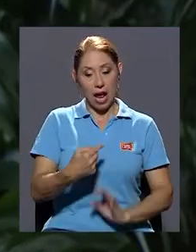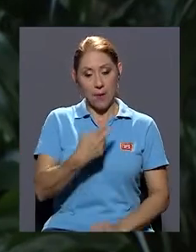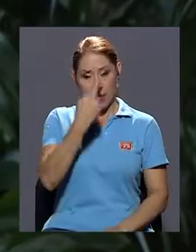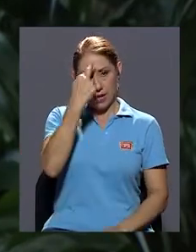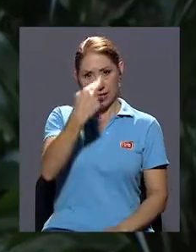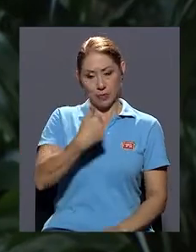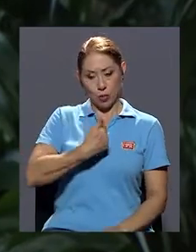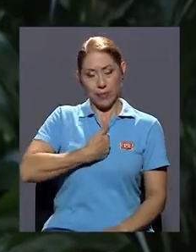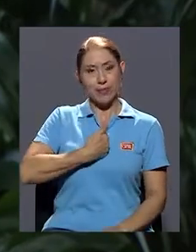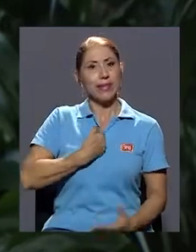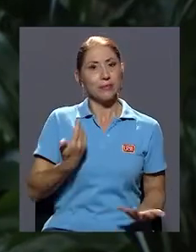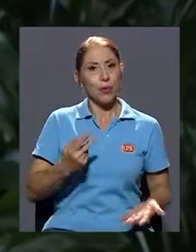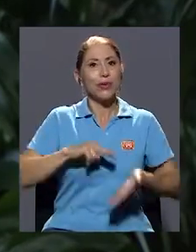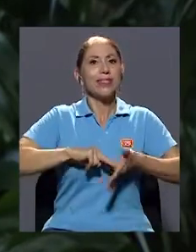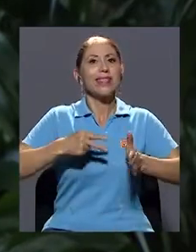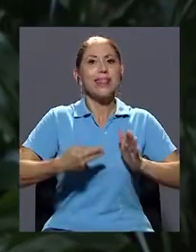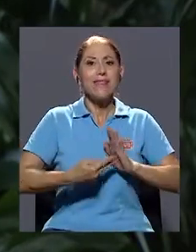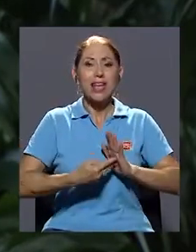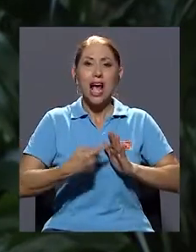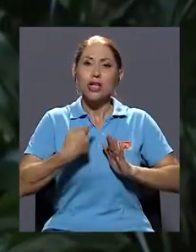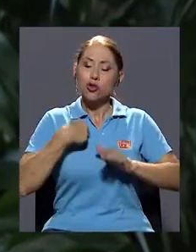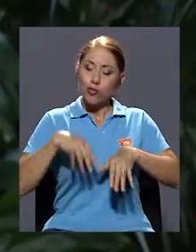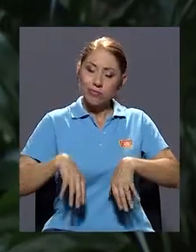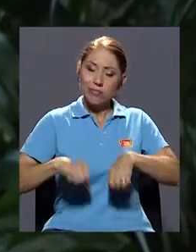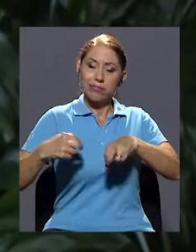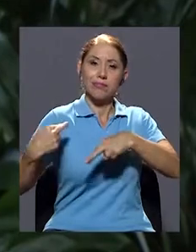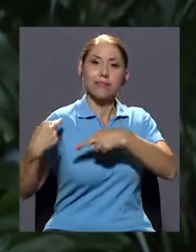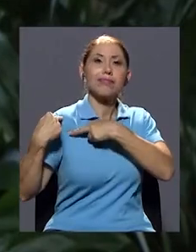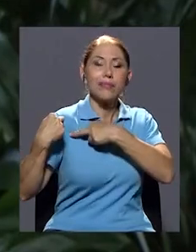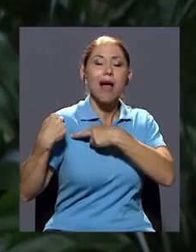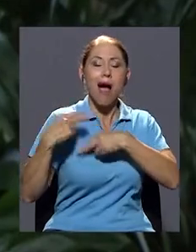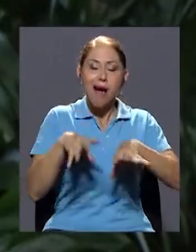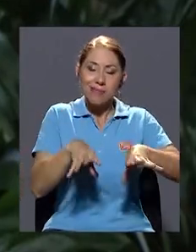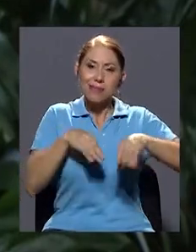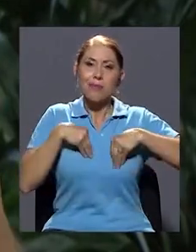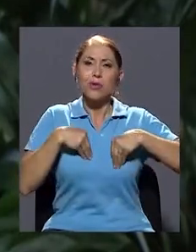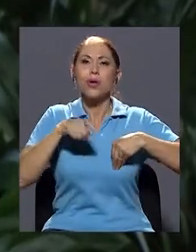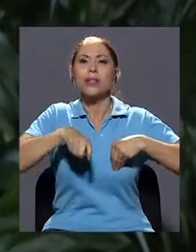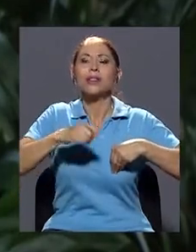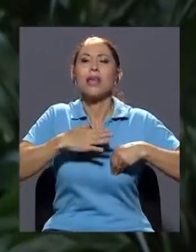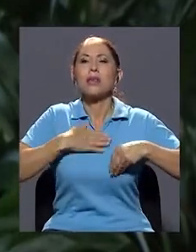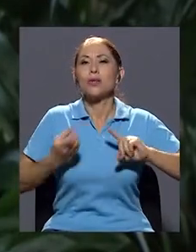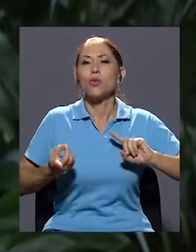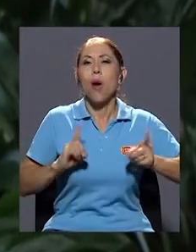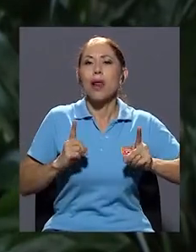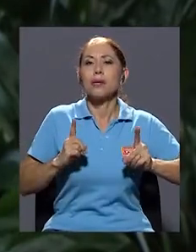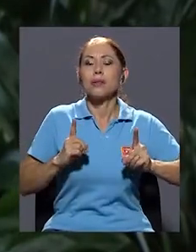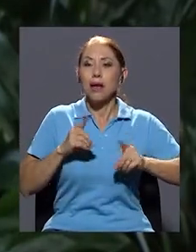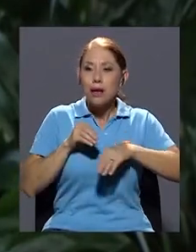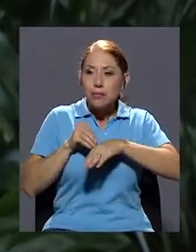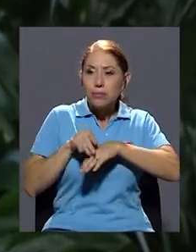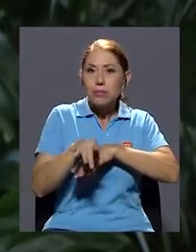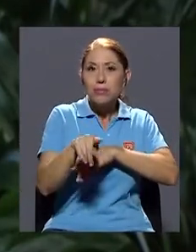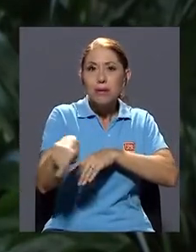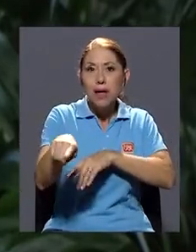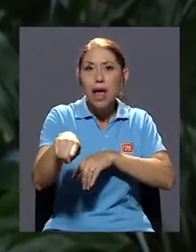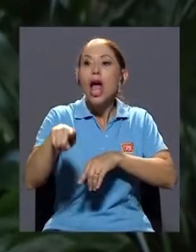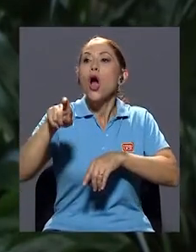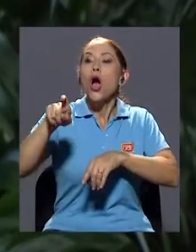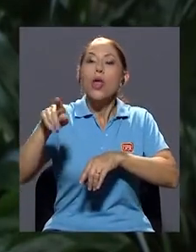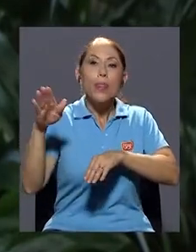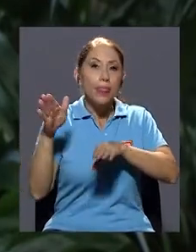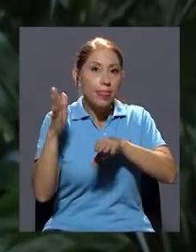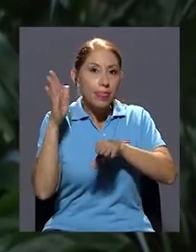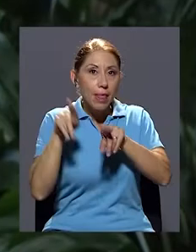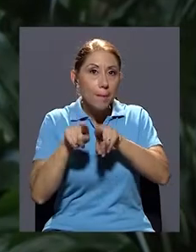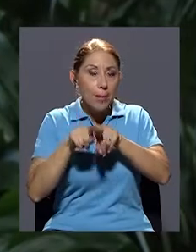respetarme a mí mismo significa hacerme cargo de reconocer cuáles son mis necesidades y hacerlas saber a los demás, pero conocerlas de los otros